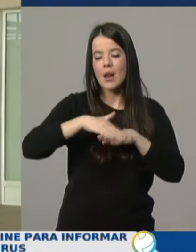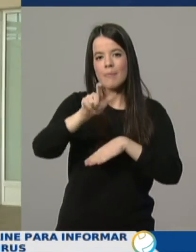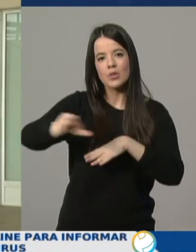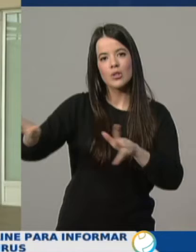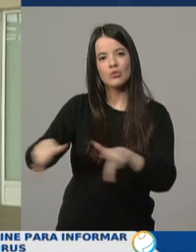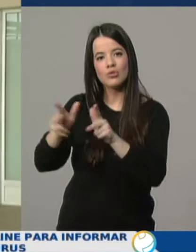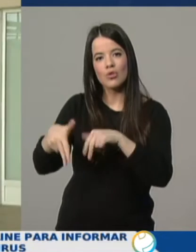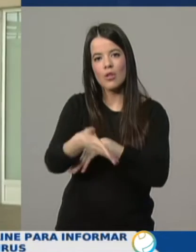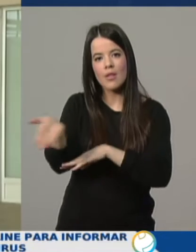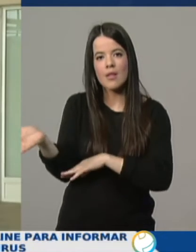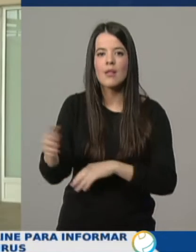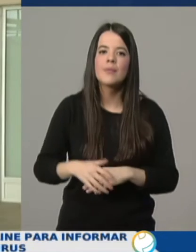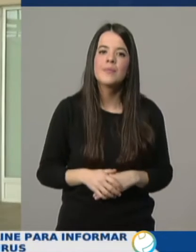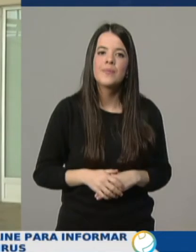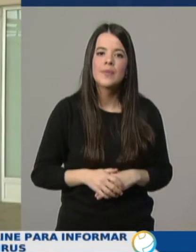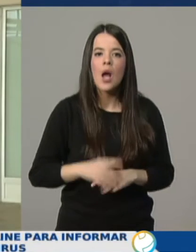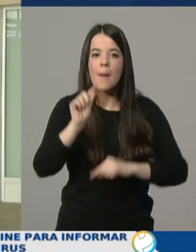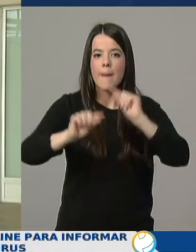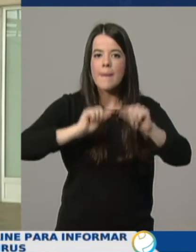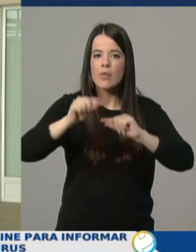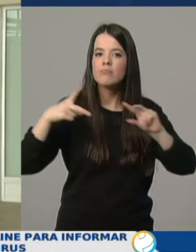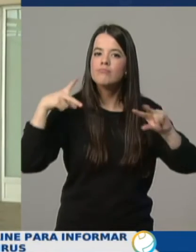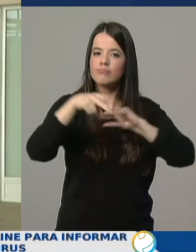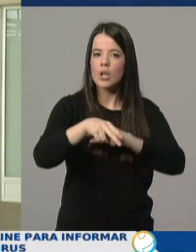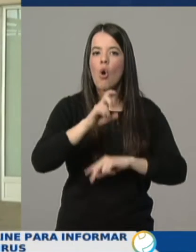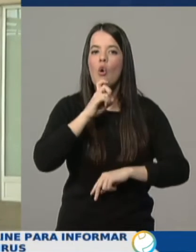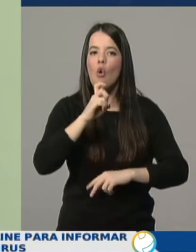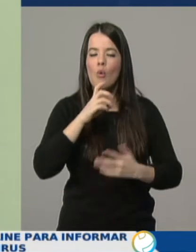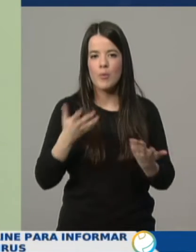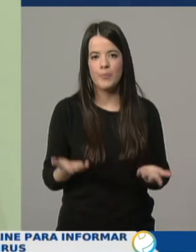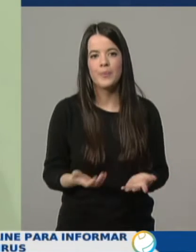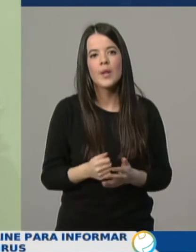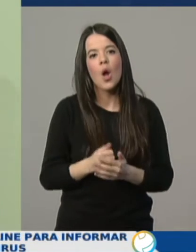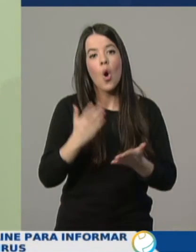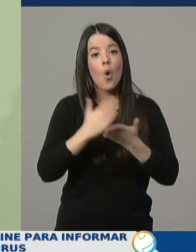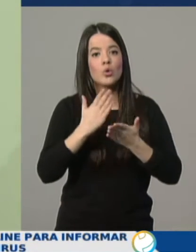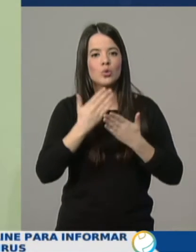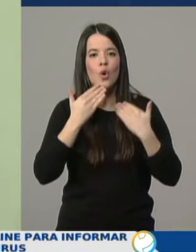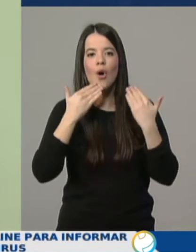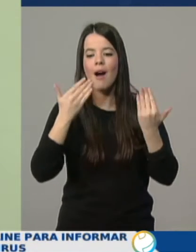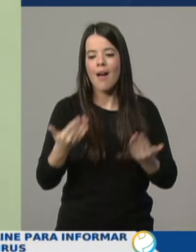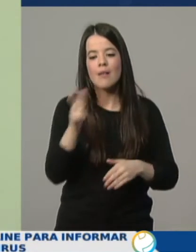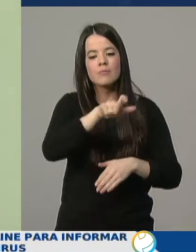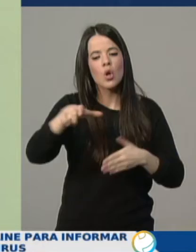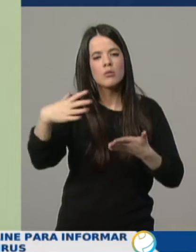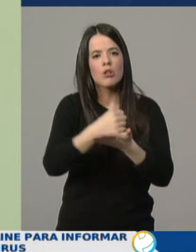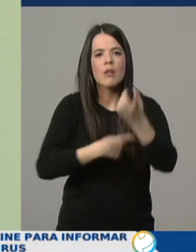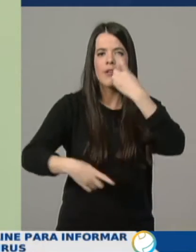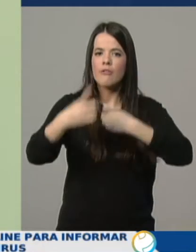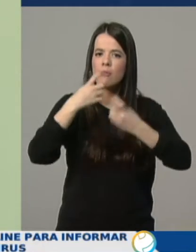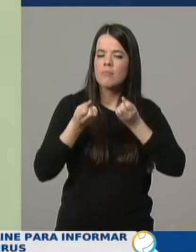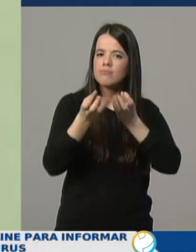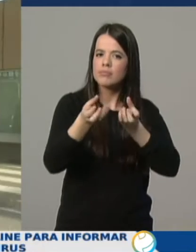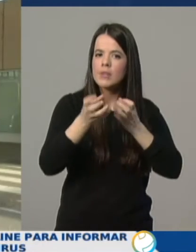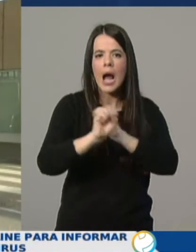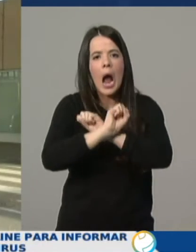Cómo prevenir la infección por coronavirus. Un curso cuyo propósito es ofrecer a toda la población una visión clara, no alarmista